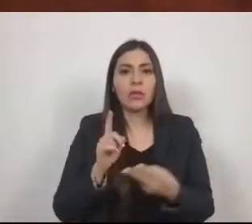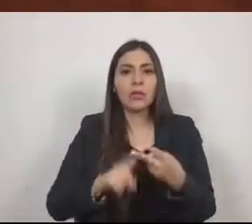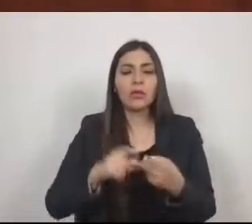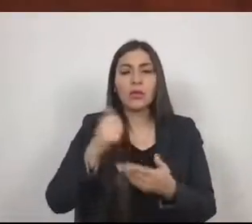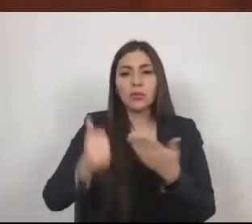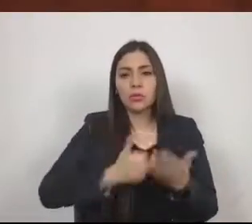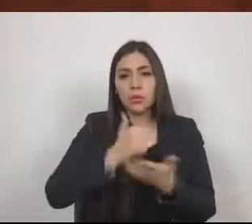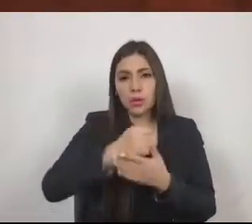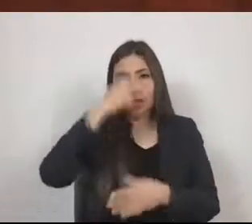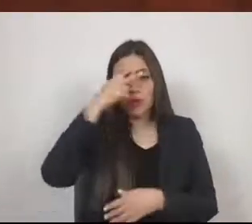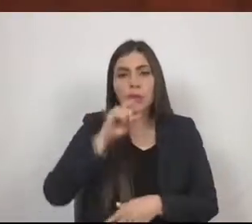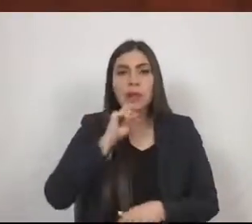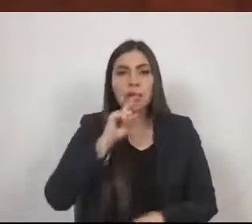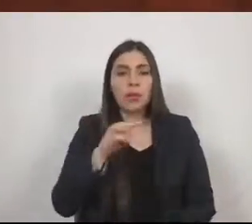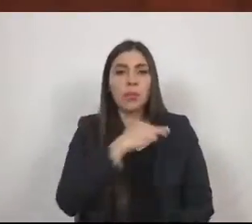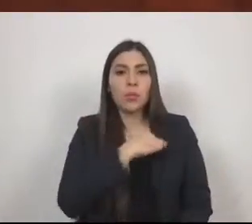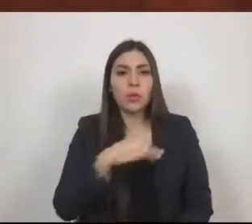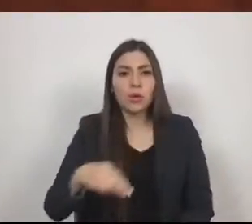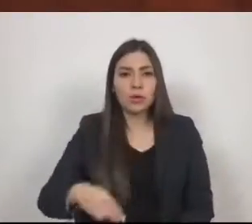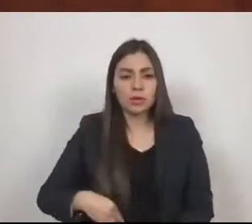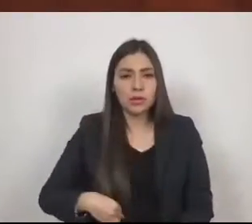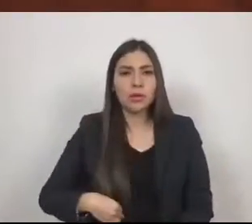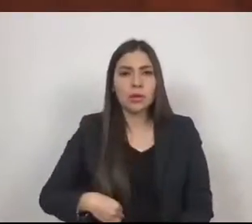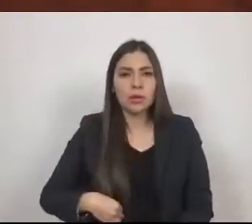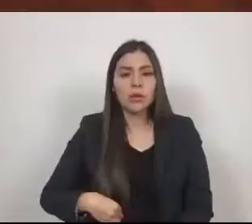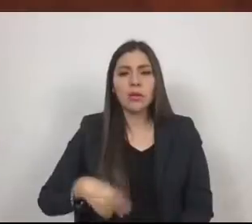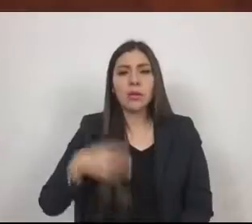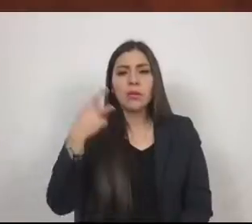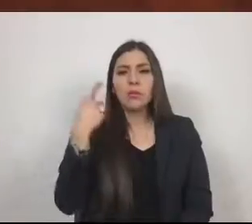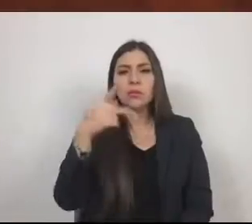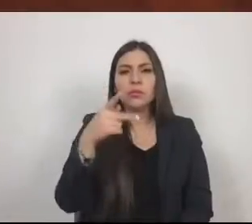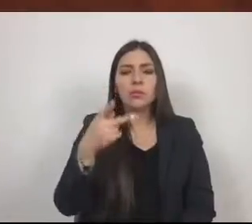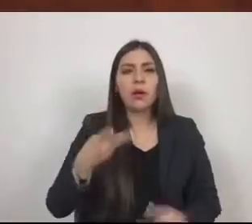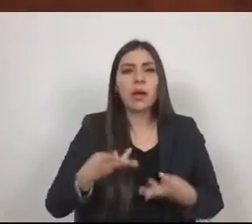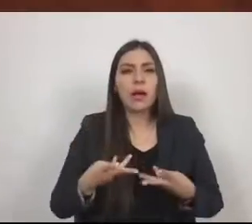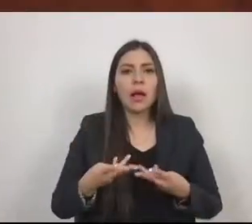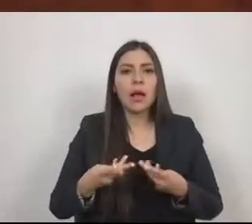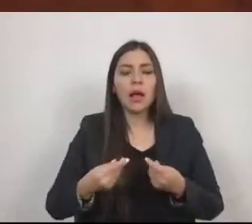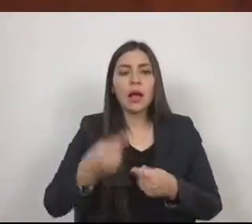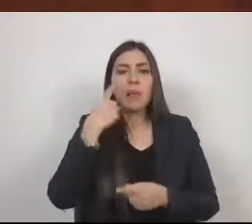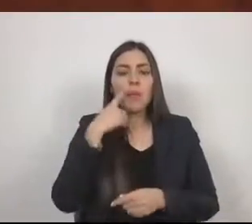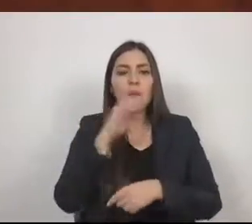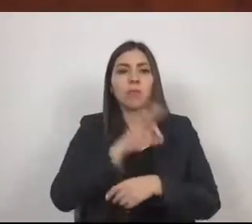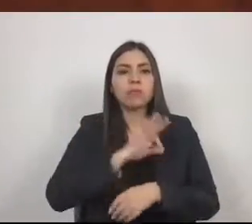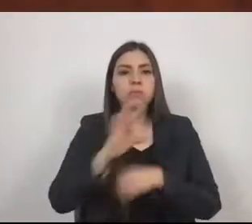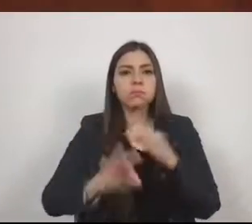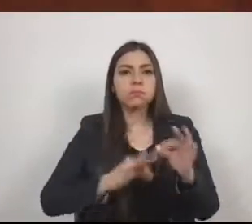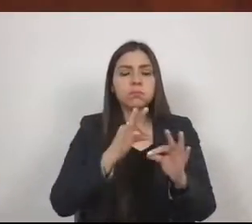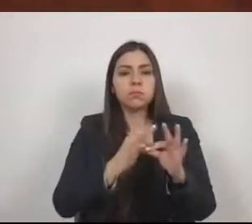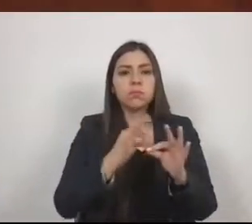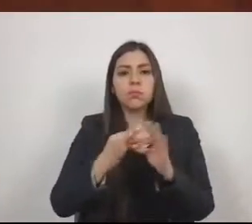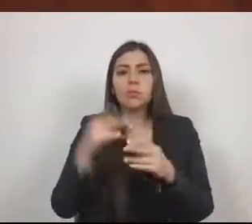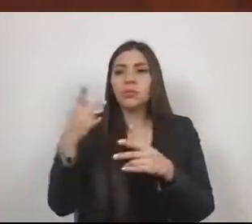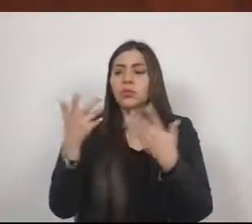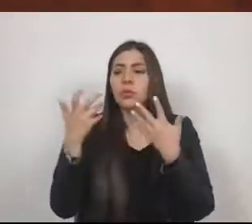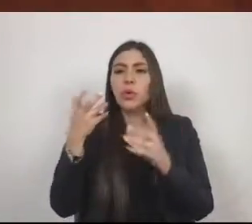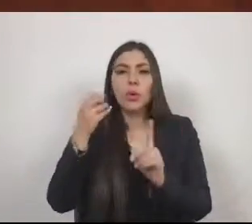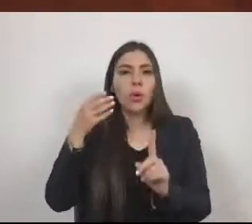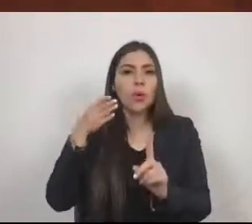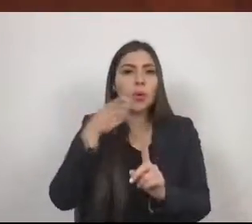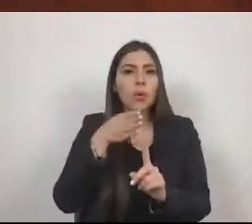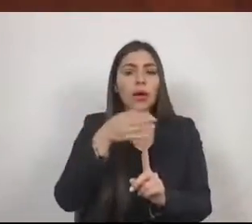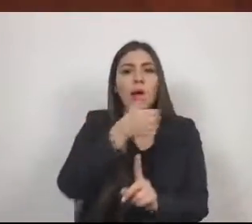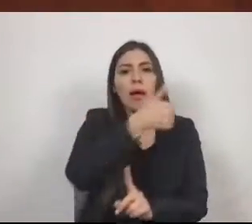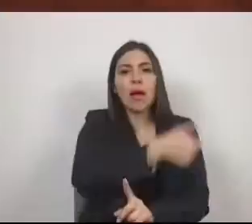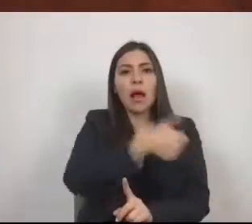en su caso de los municipios, condicionando su gasto a la consecución y cumplimiento de los objetivos que para cada tipo